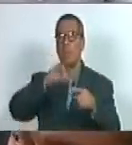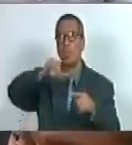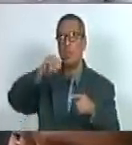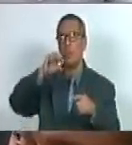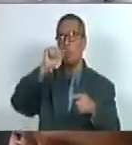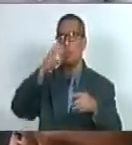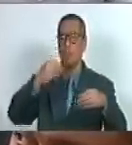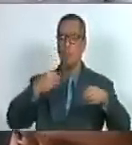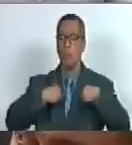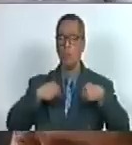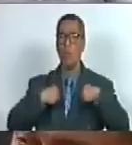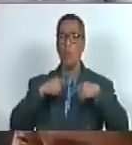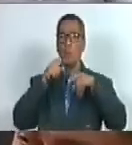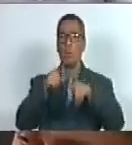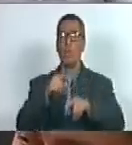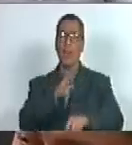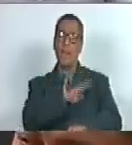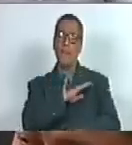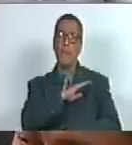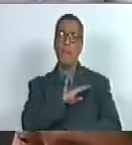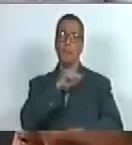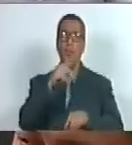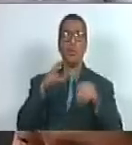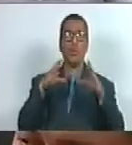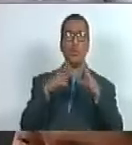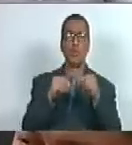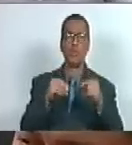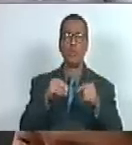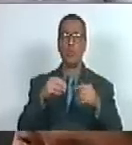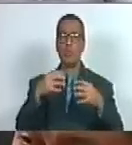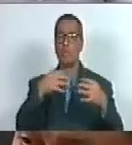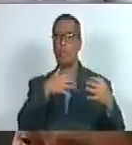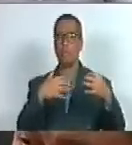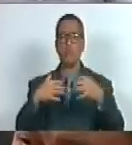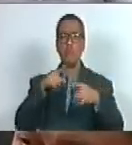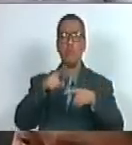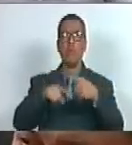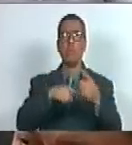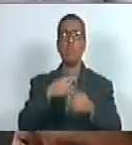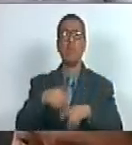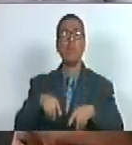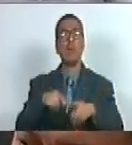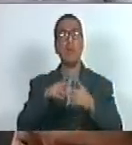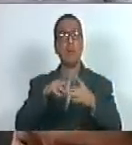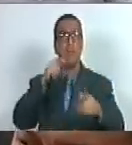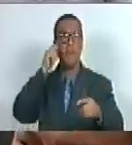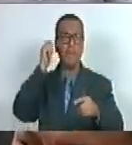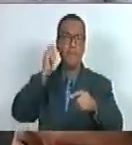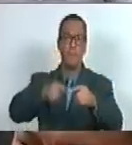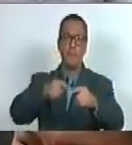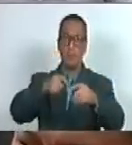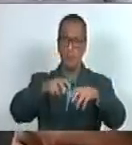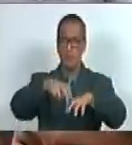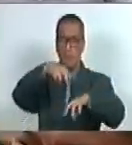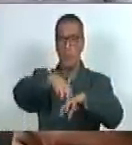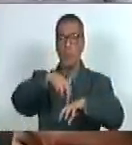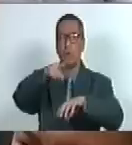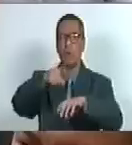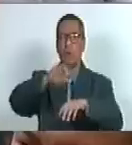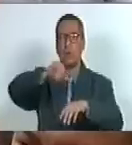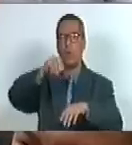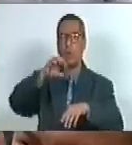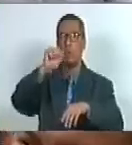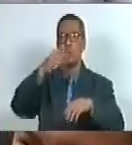vivió en carne propia todas las contradicciones de la sociedad colonial y esclavista porque José